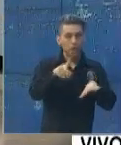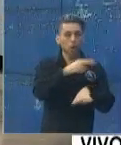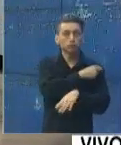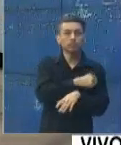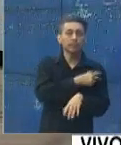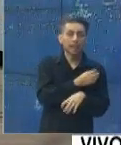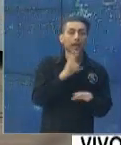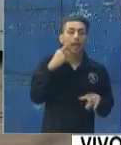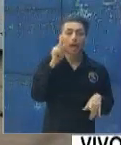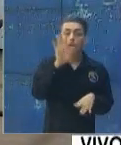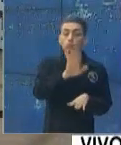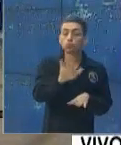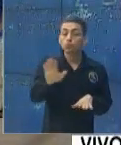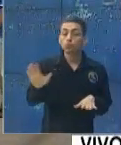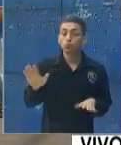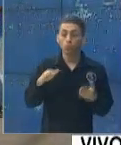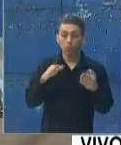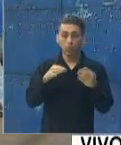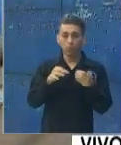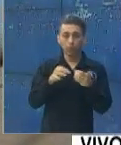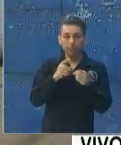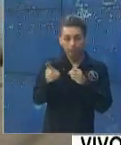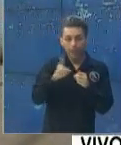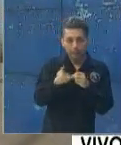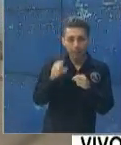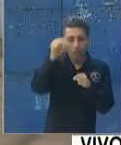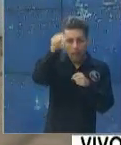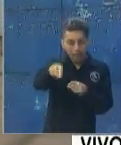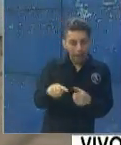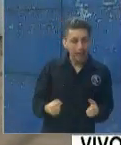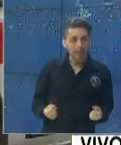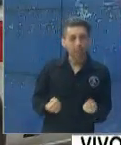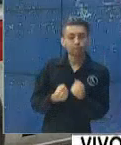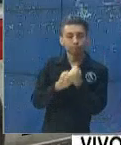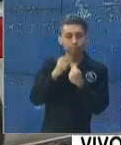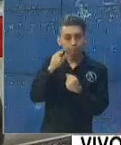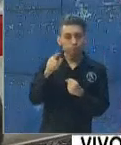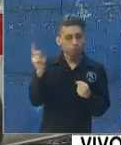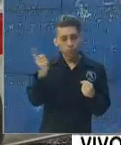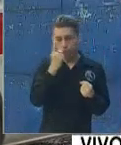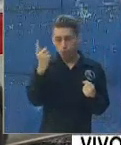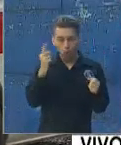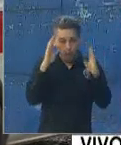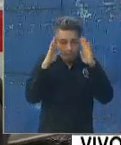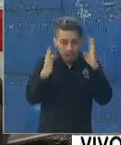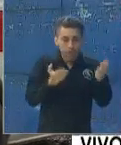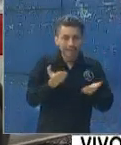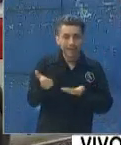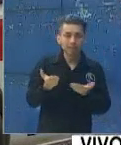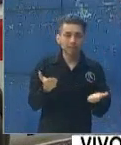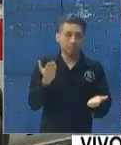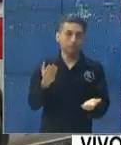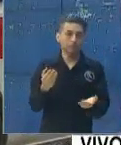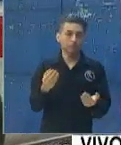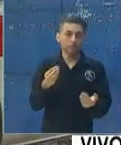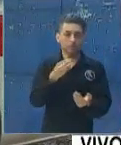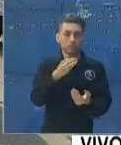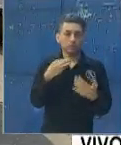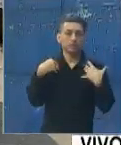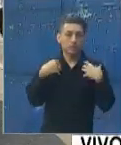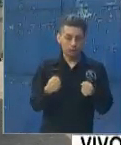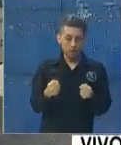diferentes gobiernos locales, podamos fortalecer toda la atención que las personas necesitan a nivel